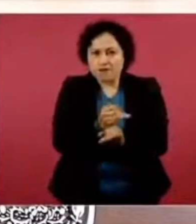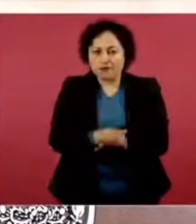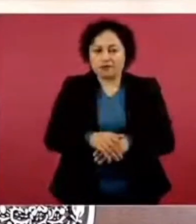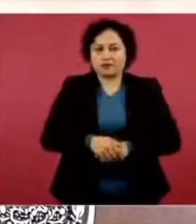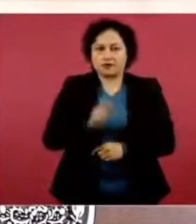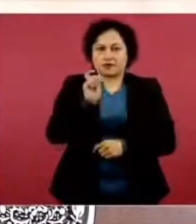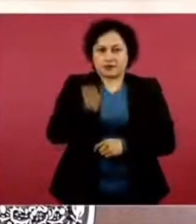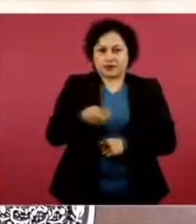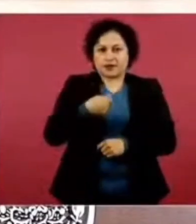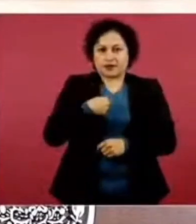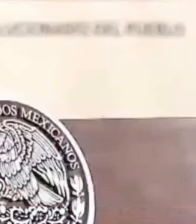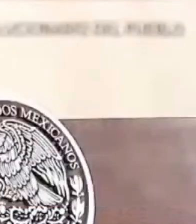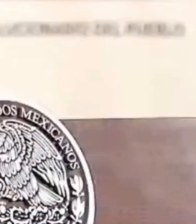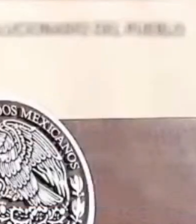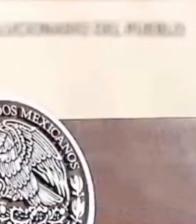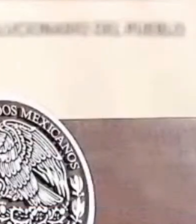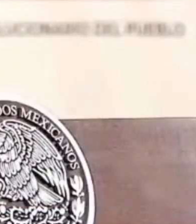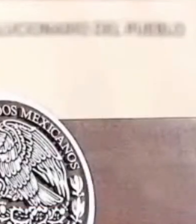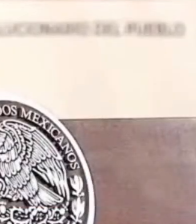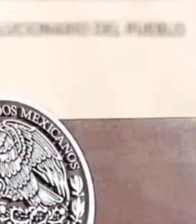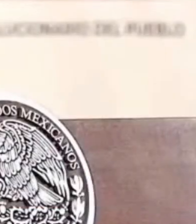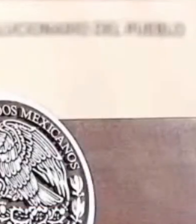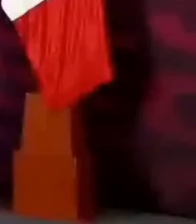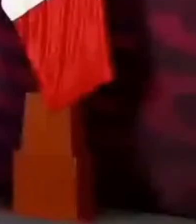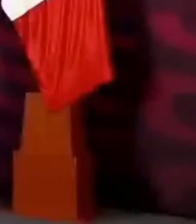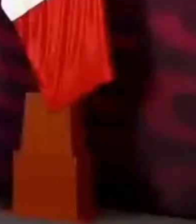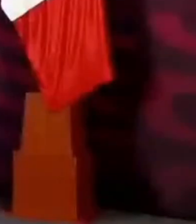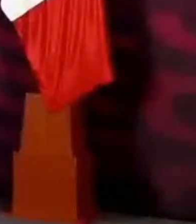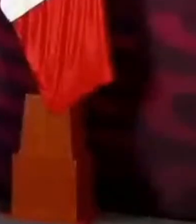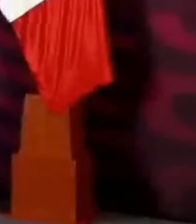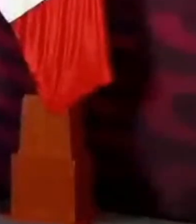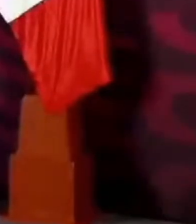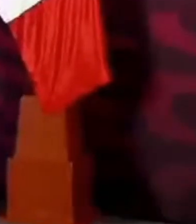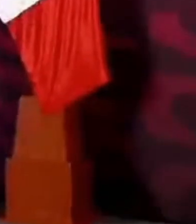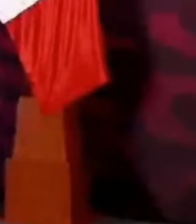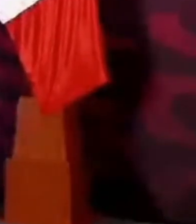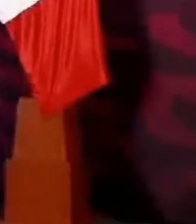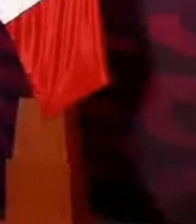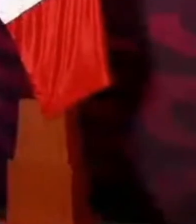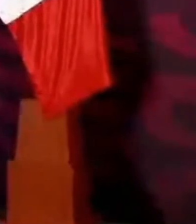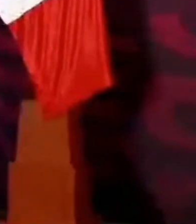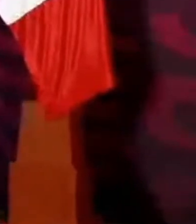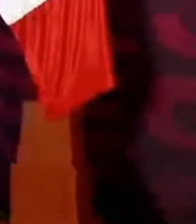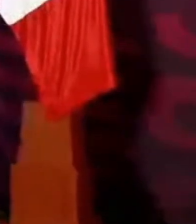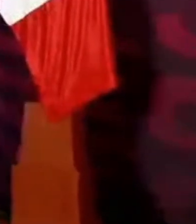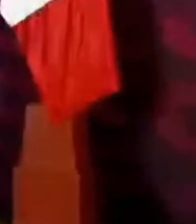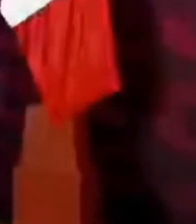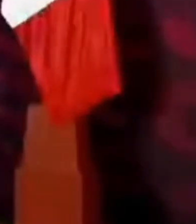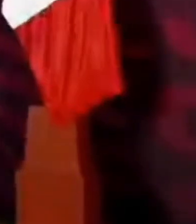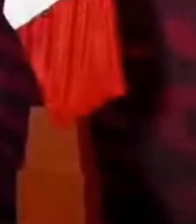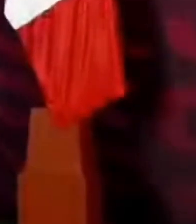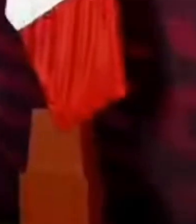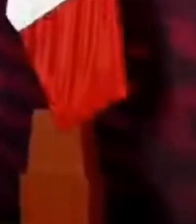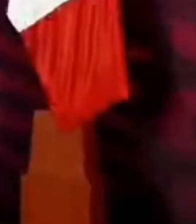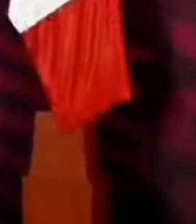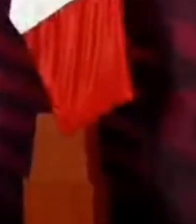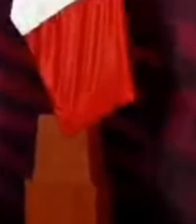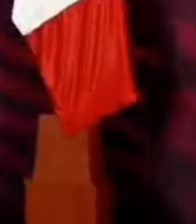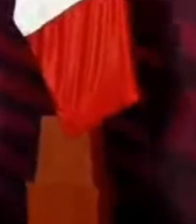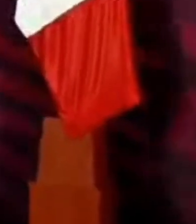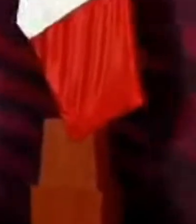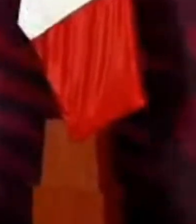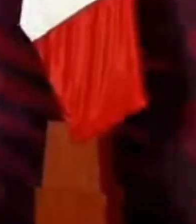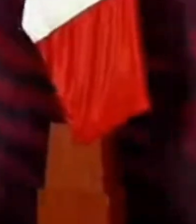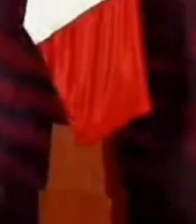firmé el decreto para que 18 mil kilómetros, 18